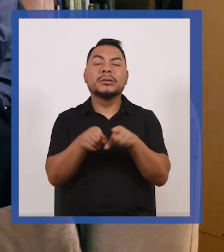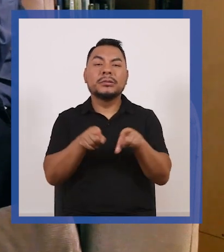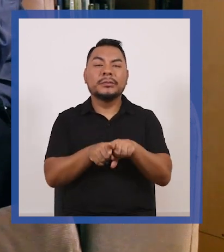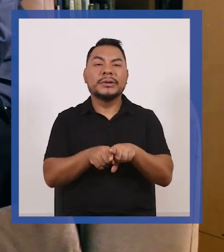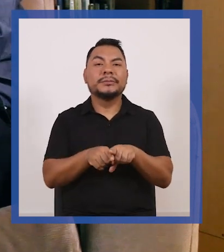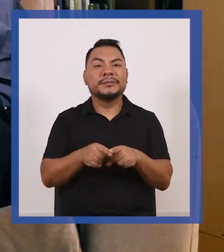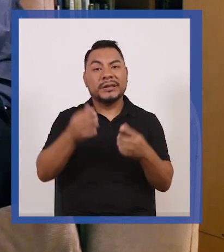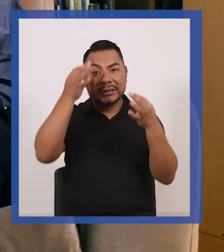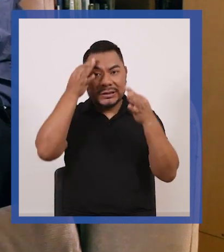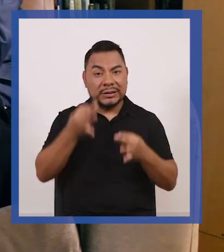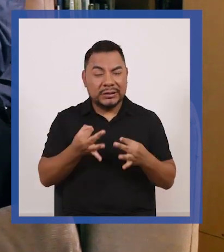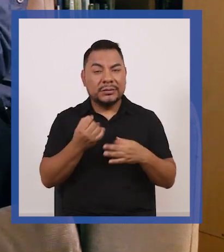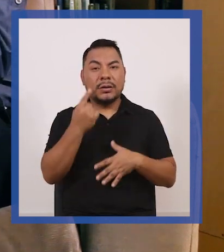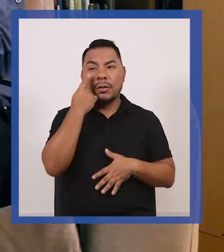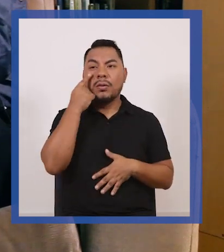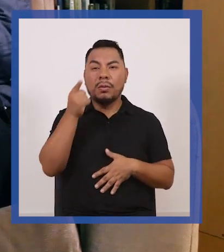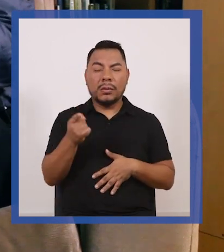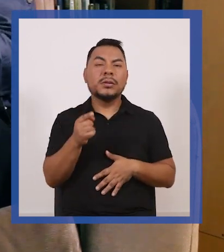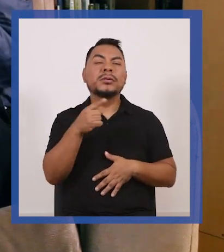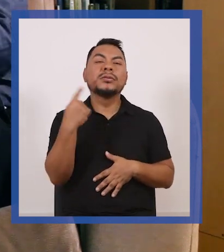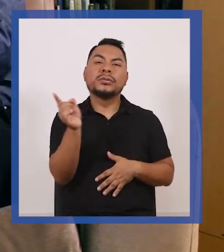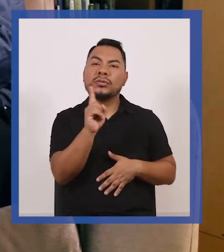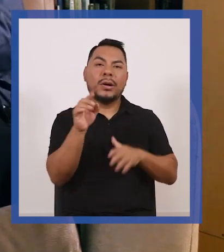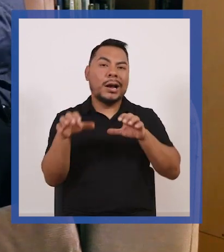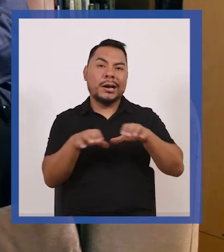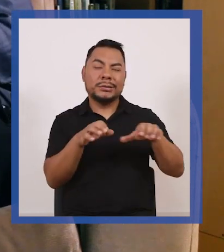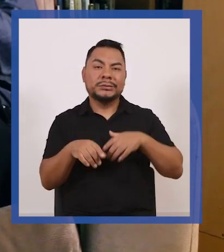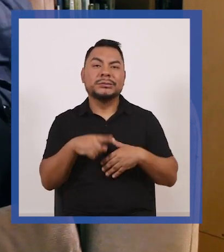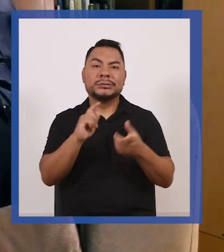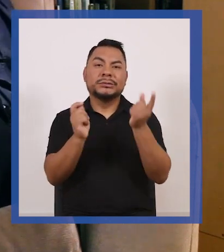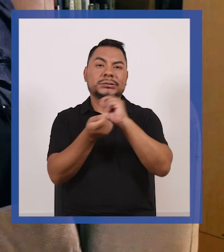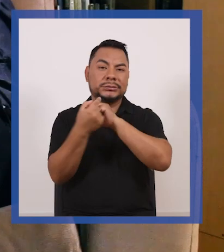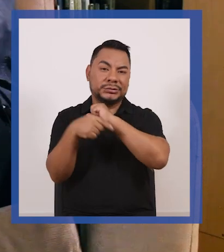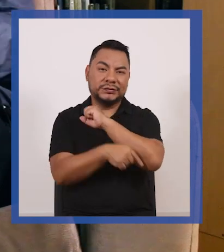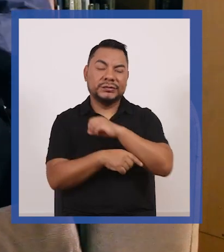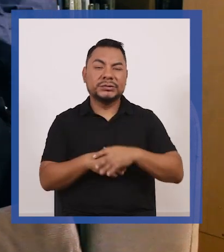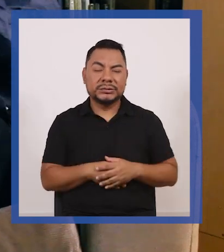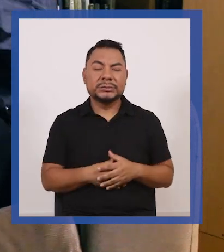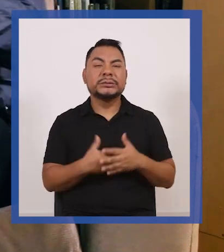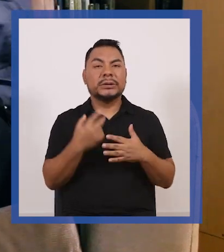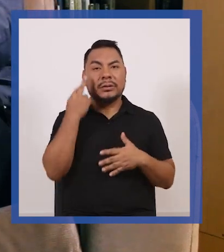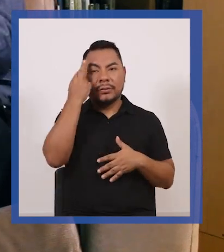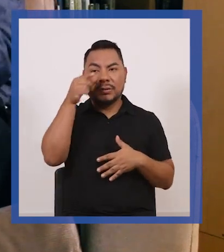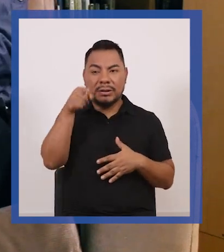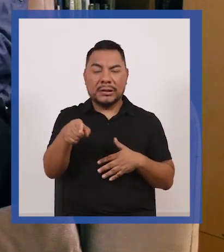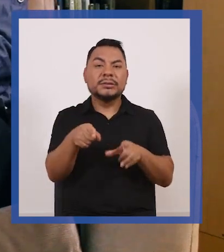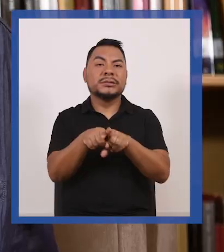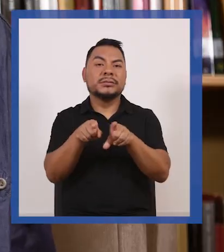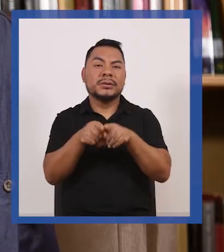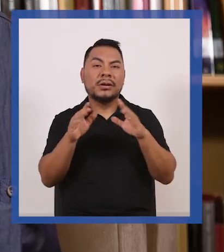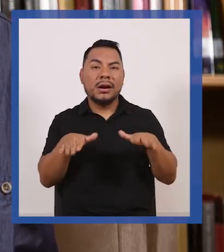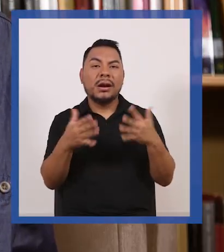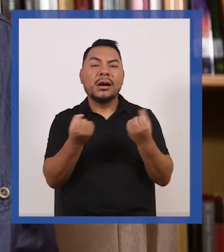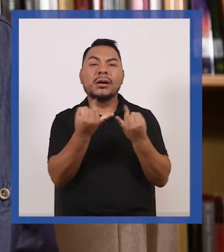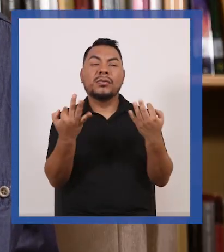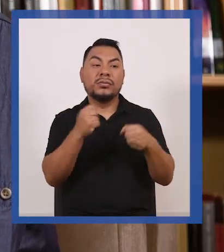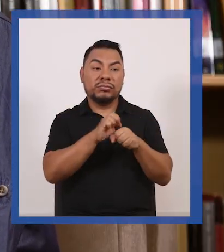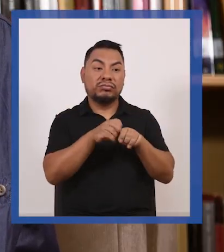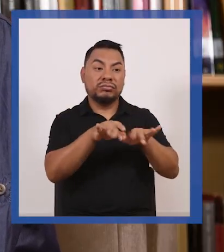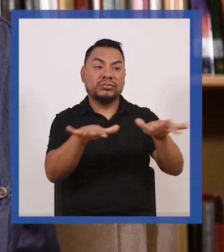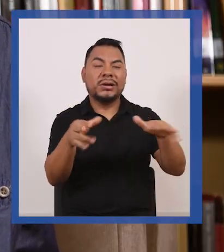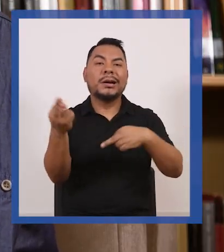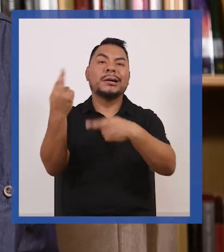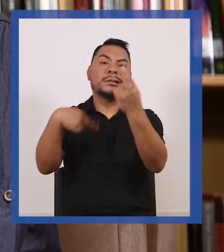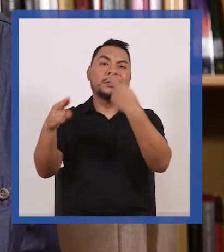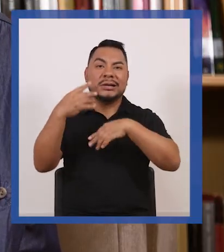decisión consciente o inconsciente de no hacer reformas profundas y por eso es que también algunas epidemias